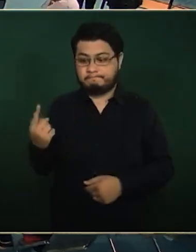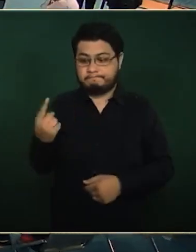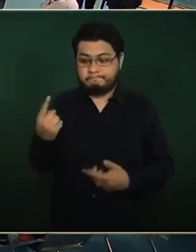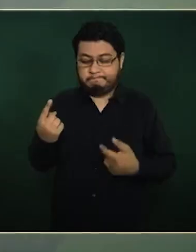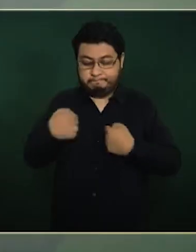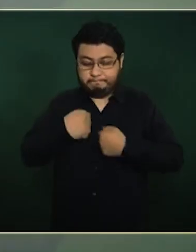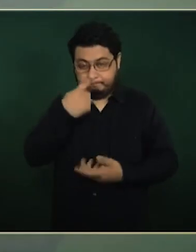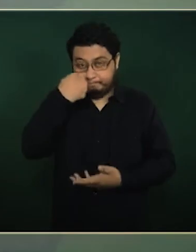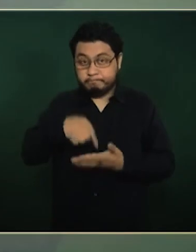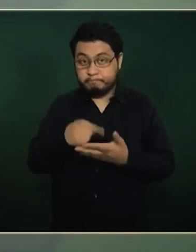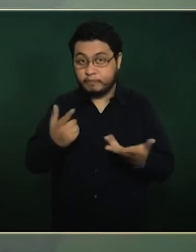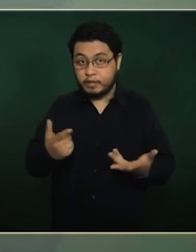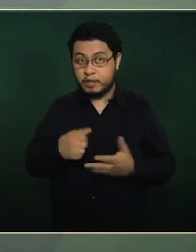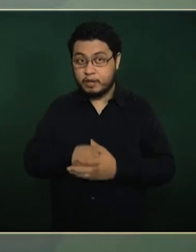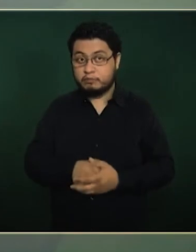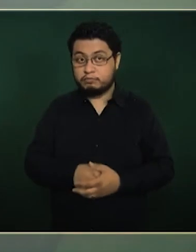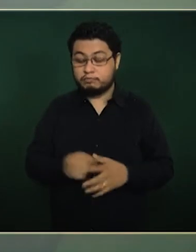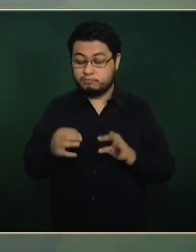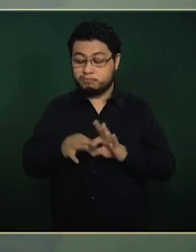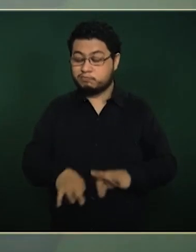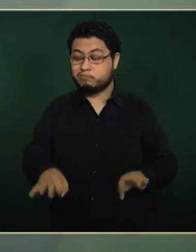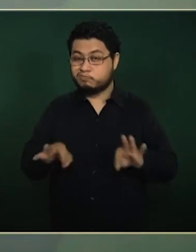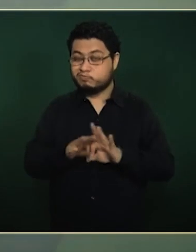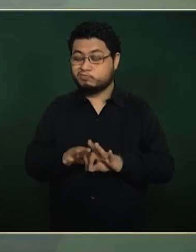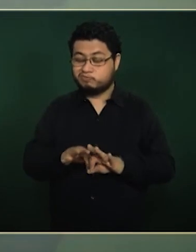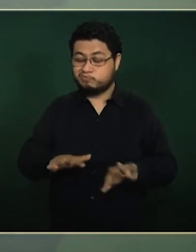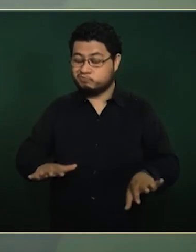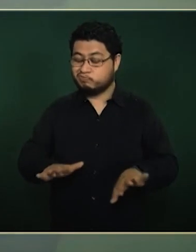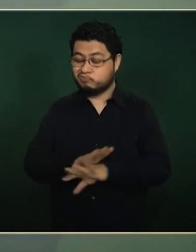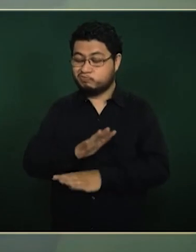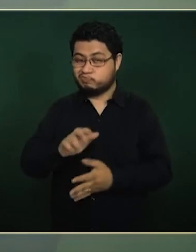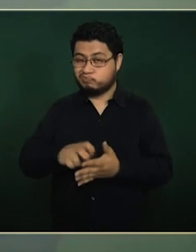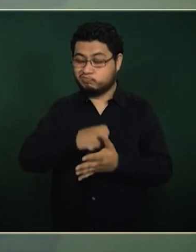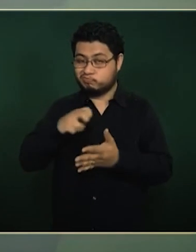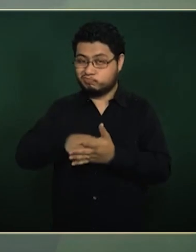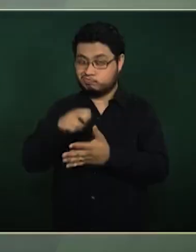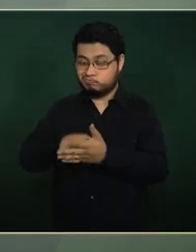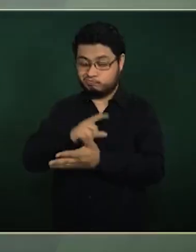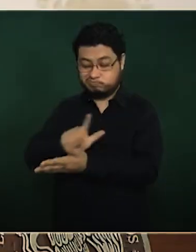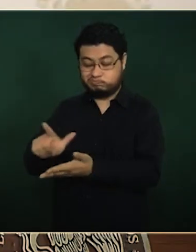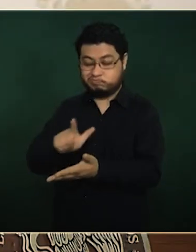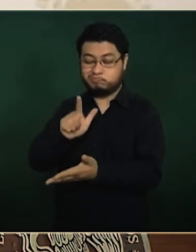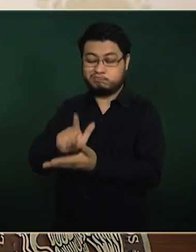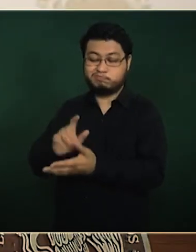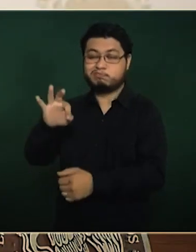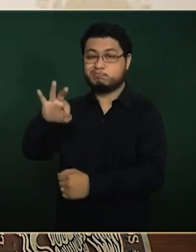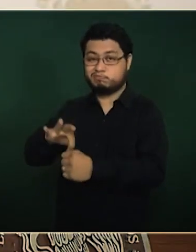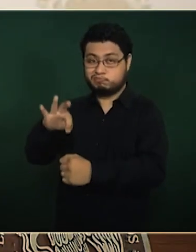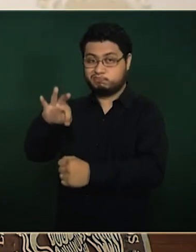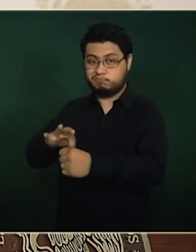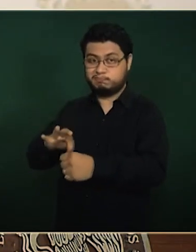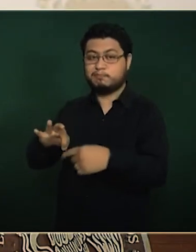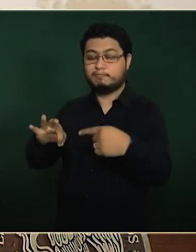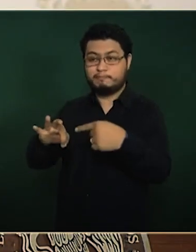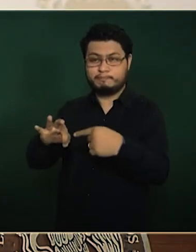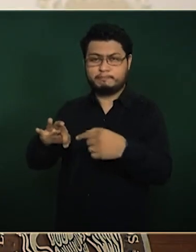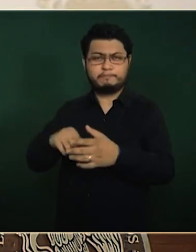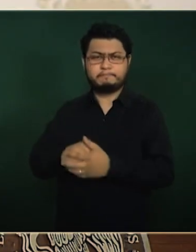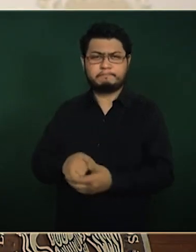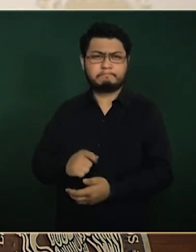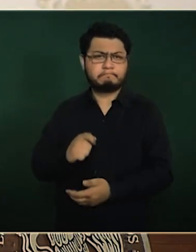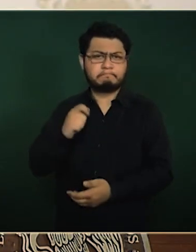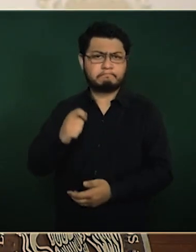que hace falta la reforma electoral porque